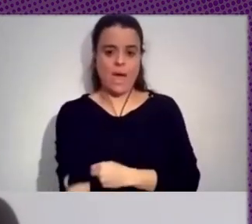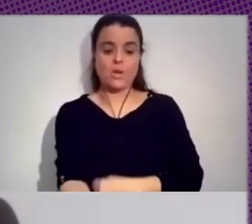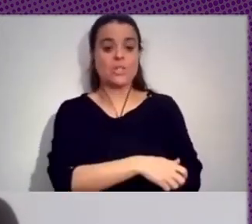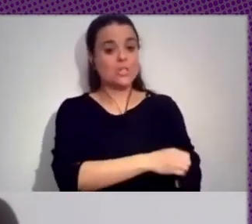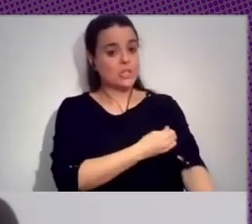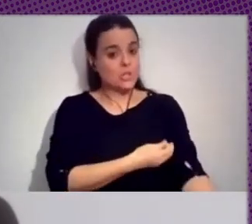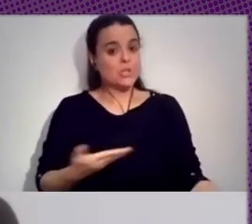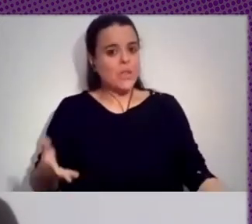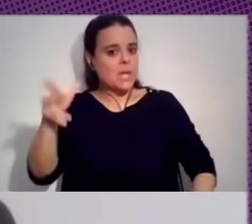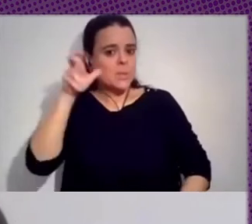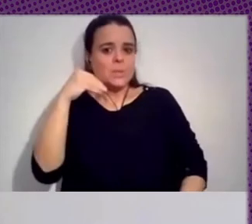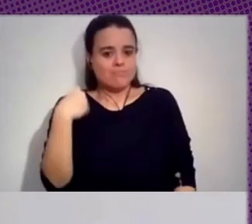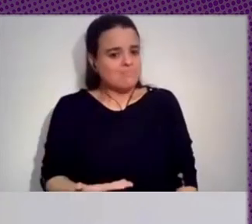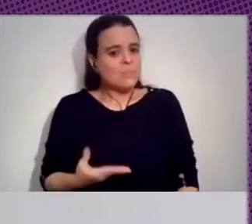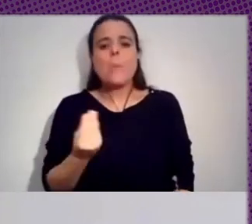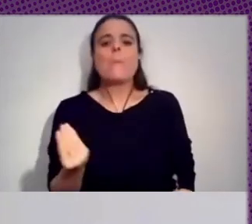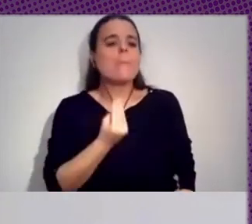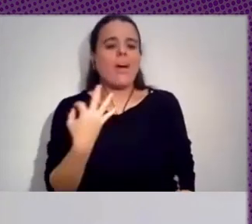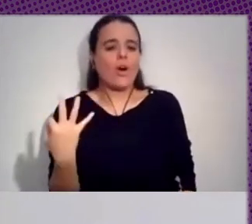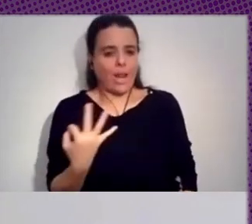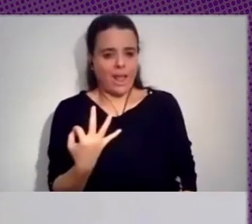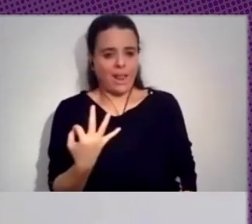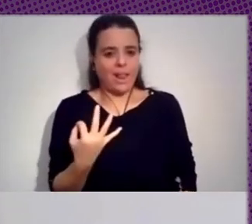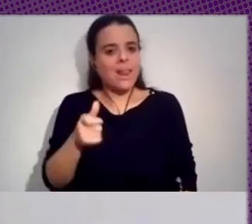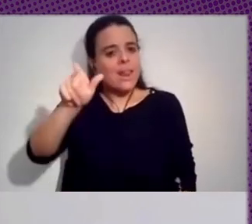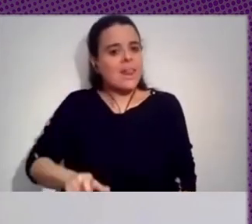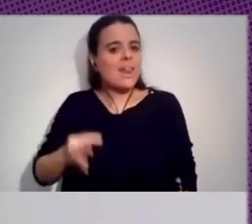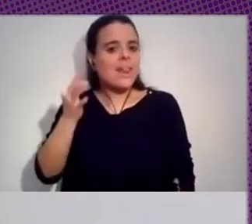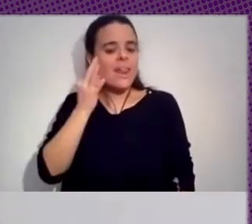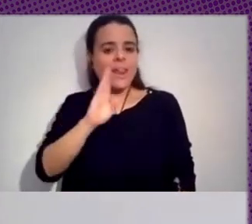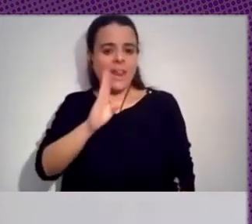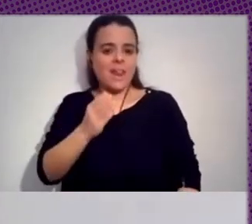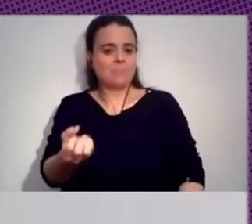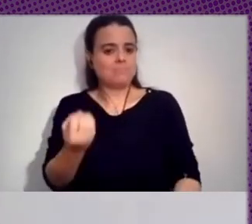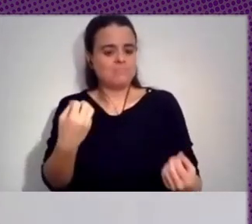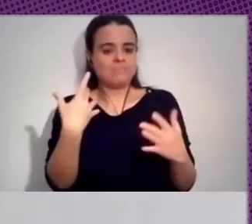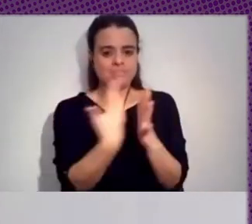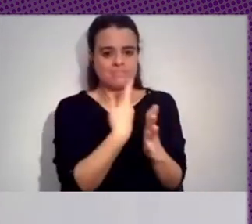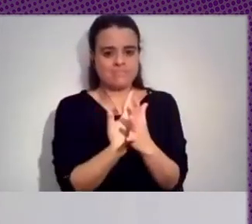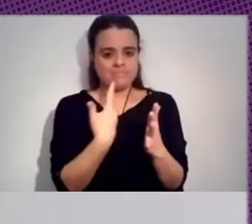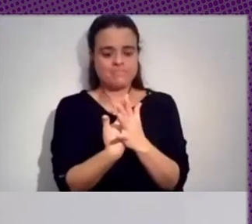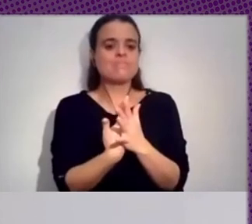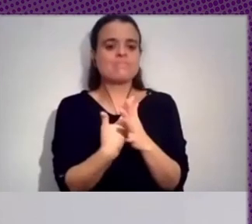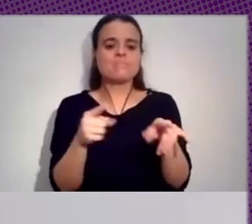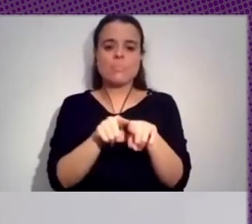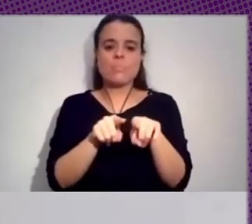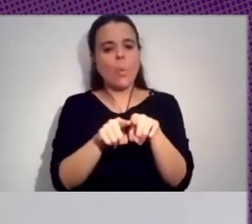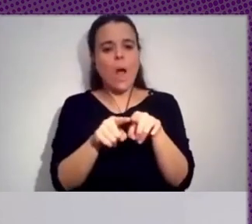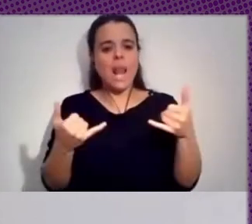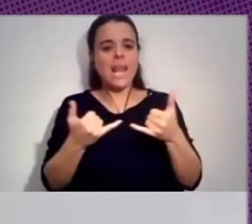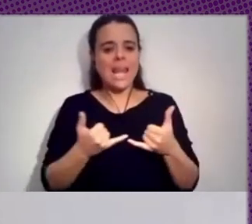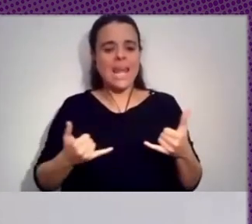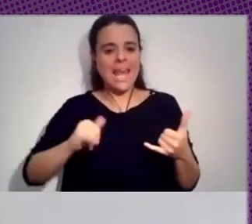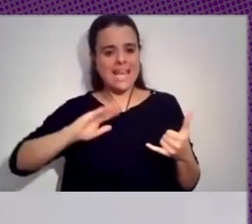pero lo mejor es que la propia Beatriz nos cuente en qué, cuáles son como las líneas, digamos, principales